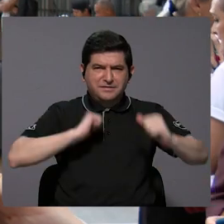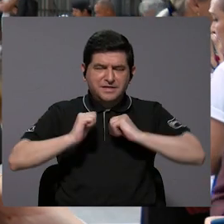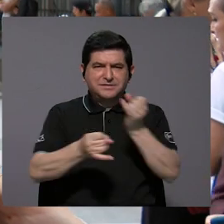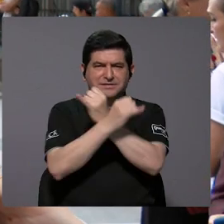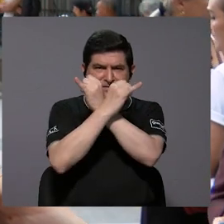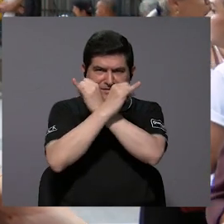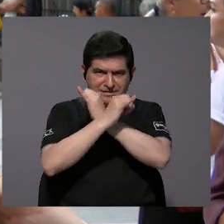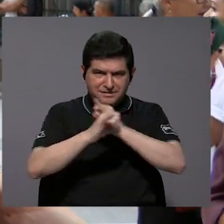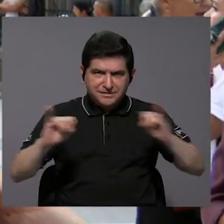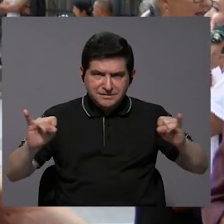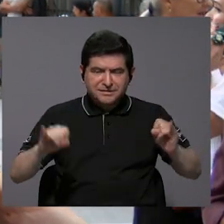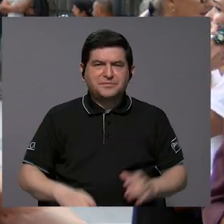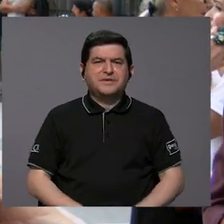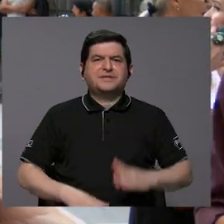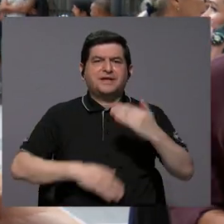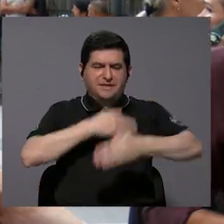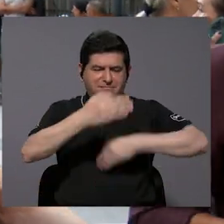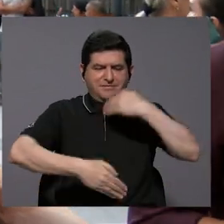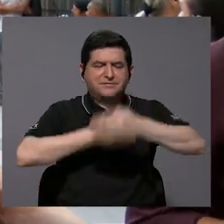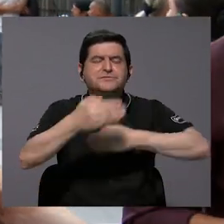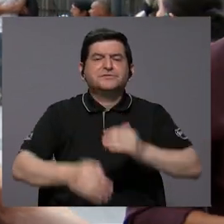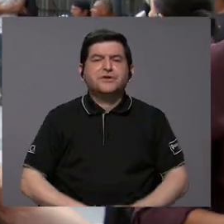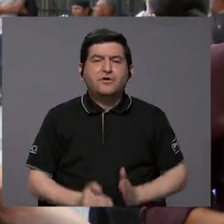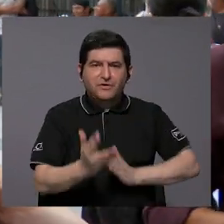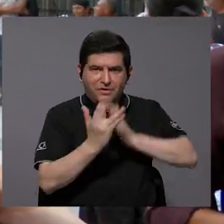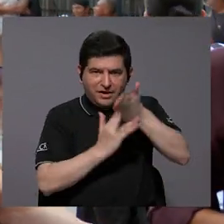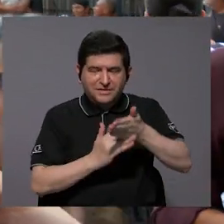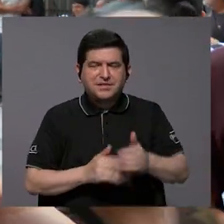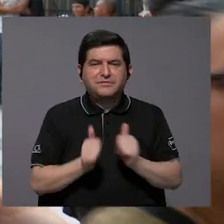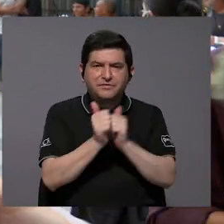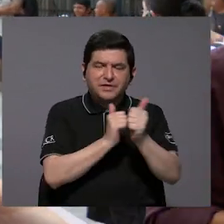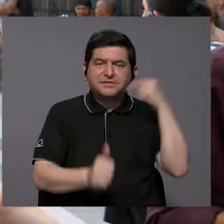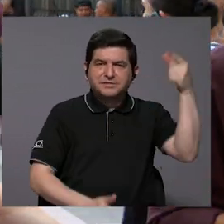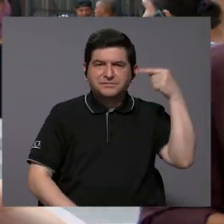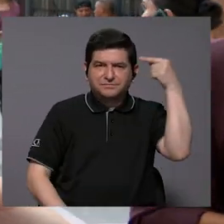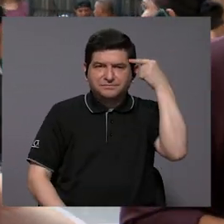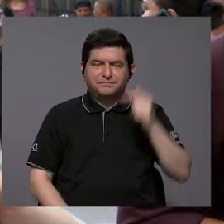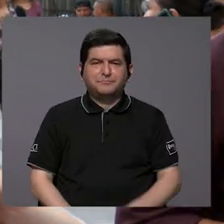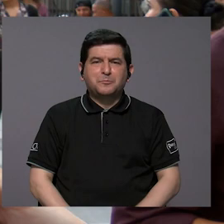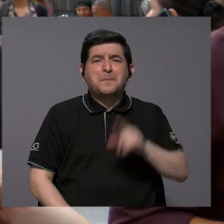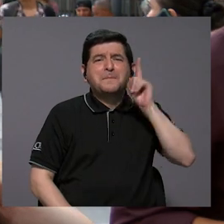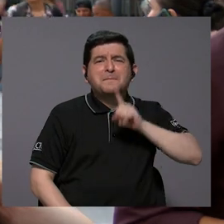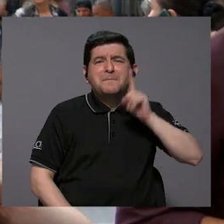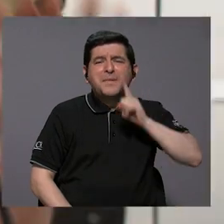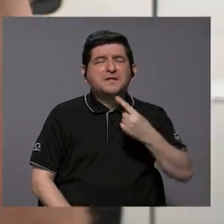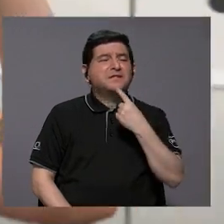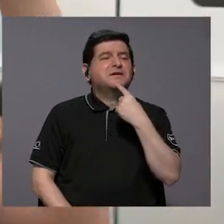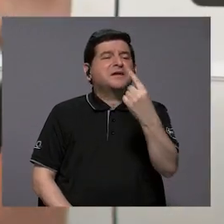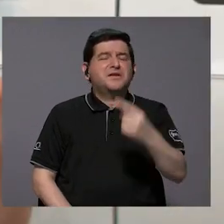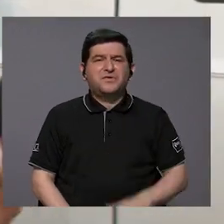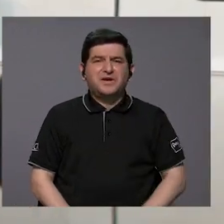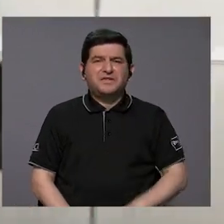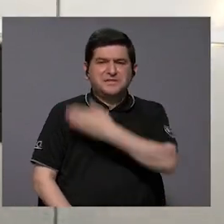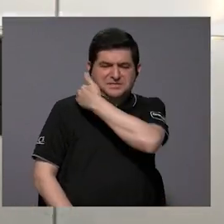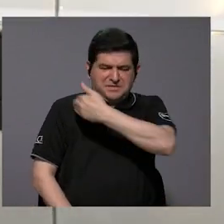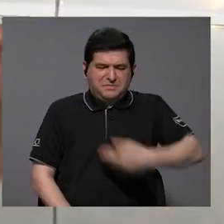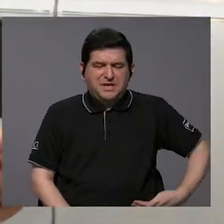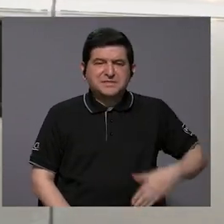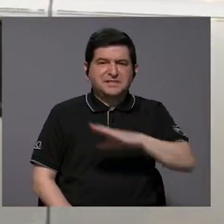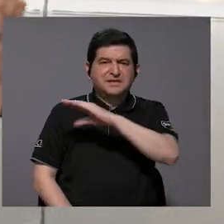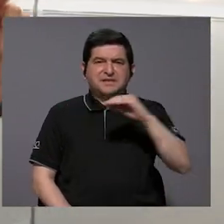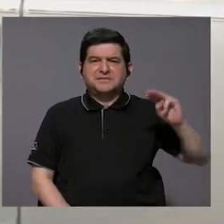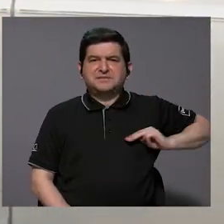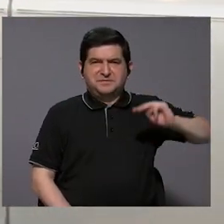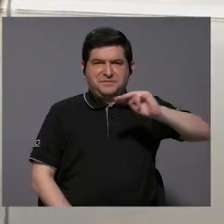artistas escénicos independientes gestionan a través de los concursos del gobierno. Es mentira lo que están